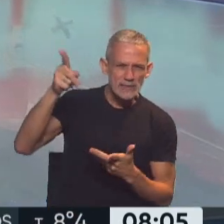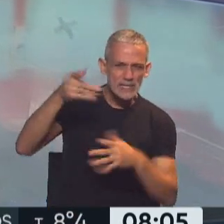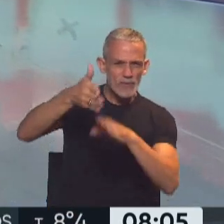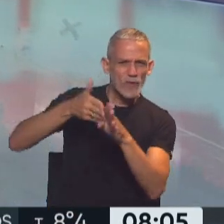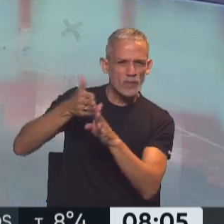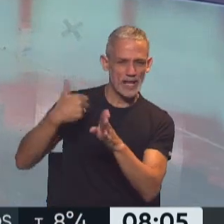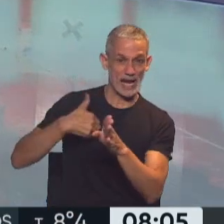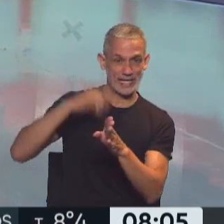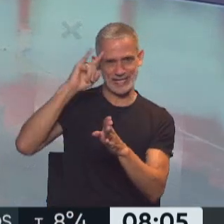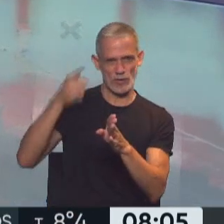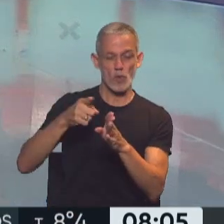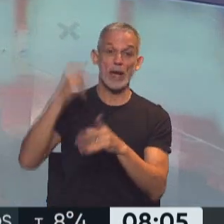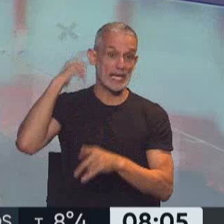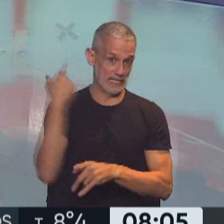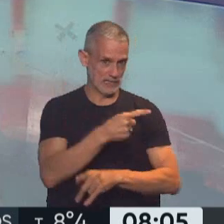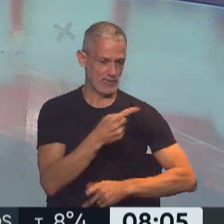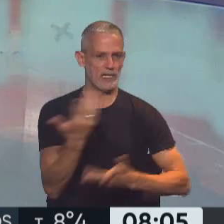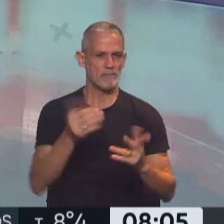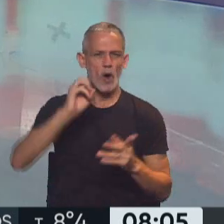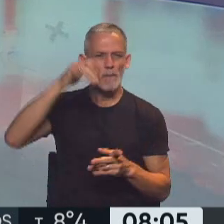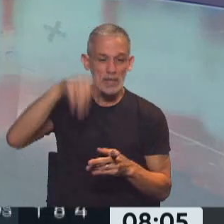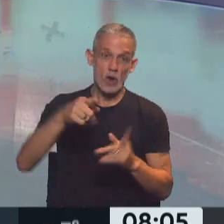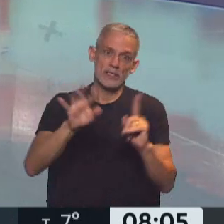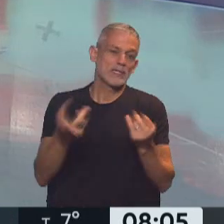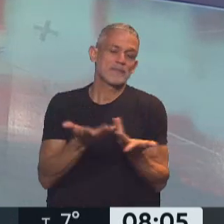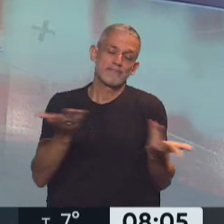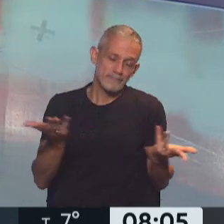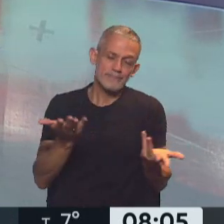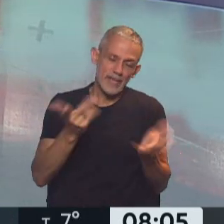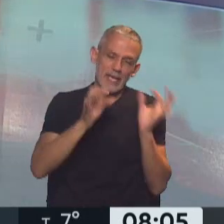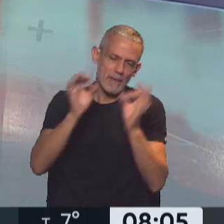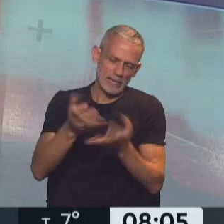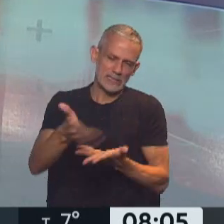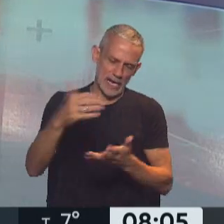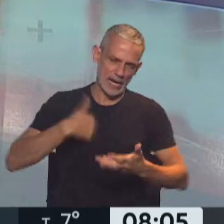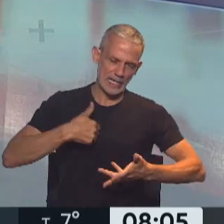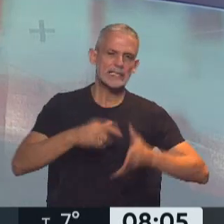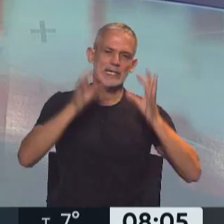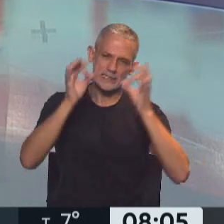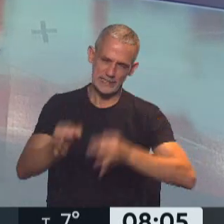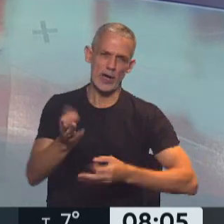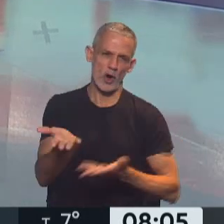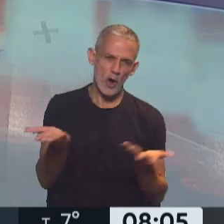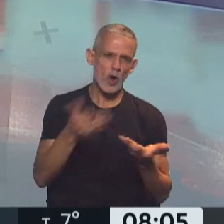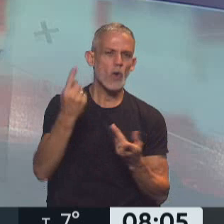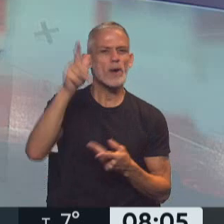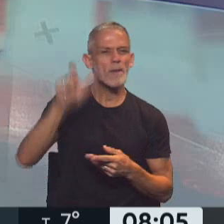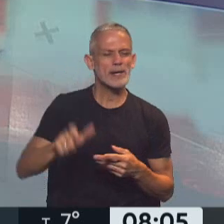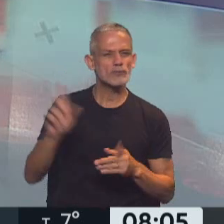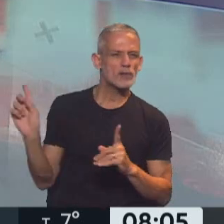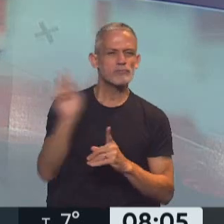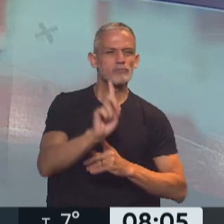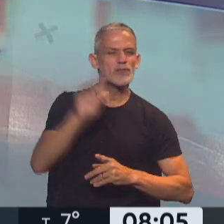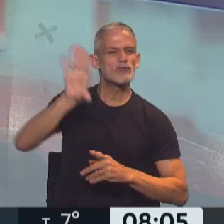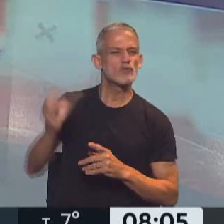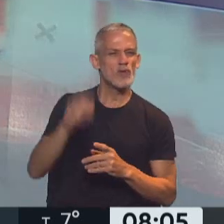frontera con Argentina y Uruguay. En Chile. En Chile, y después inevitablemente en algún momento iba a llegar a la República Argentina y llegó con un pasajero proveniente